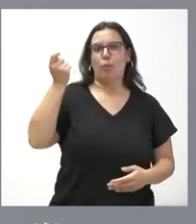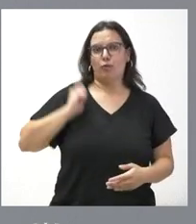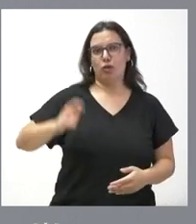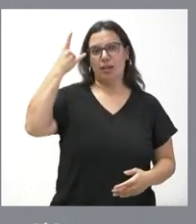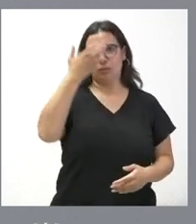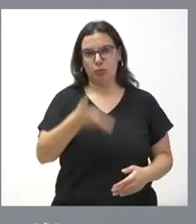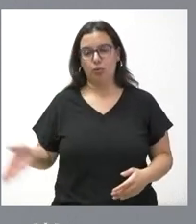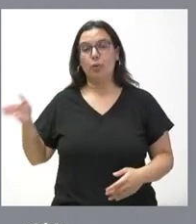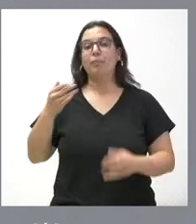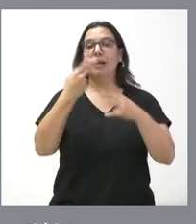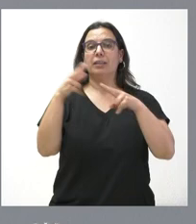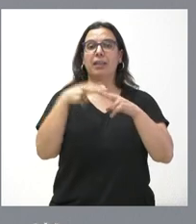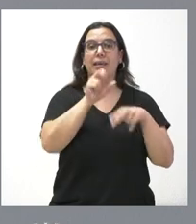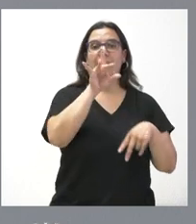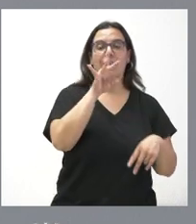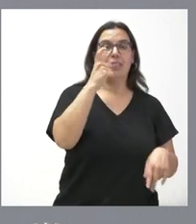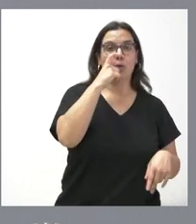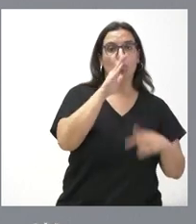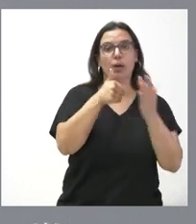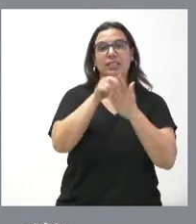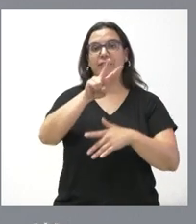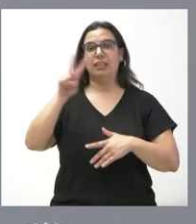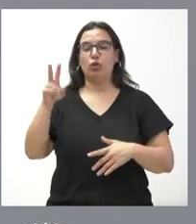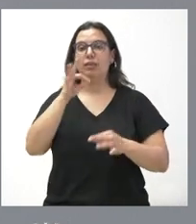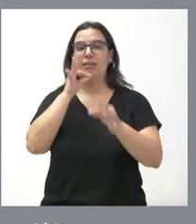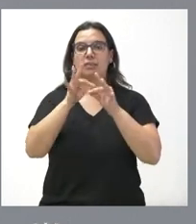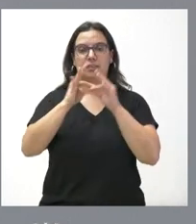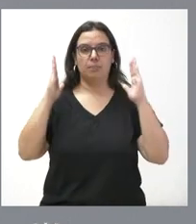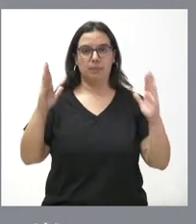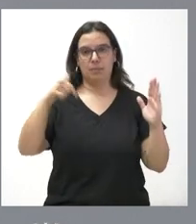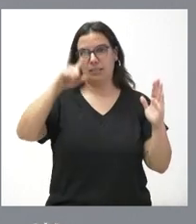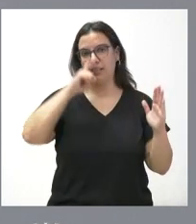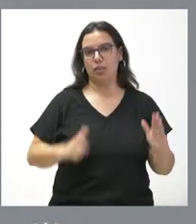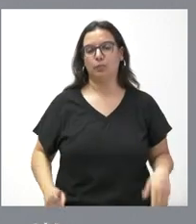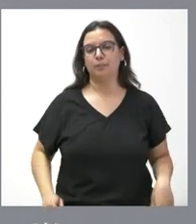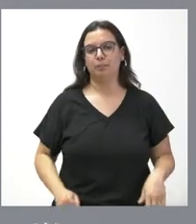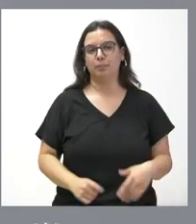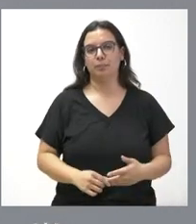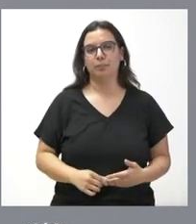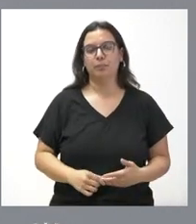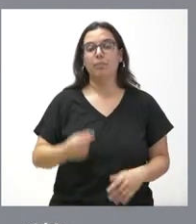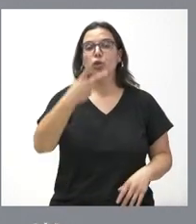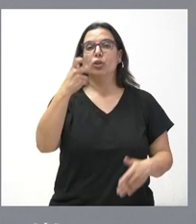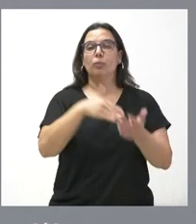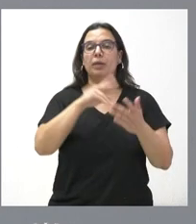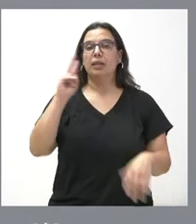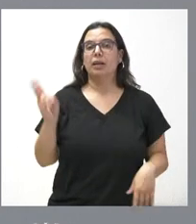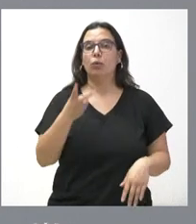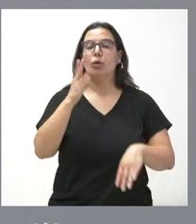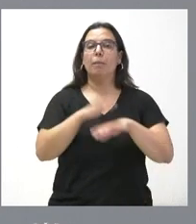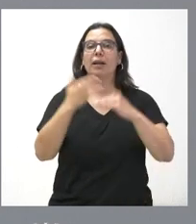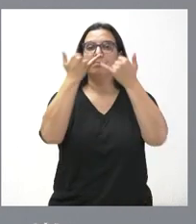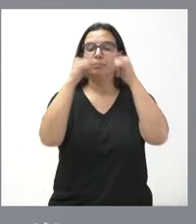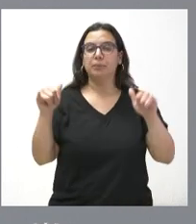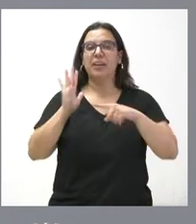actividades se van a hacer entre el 15 de junio y el 22 de septiembre de este mismo ejercicio. 200.000 euros para la celebración